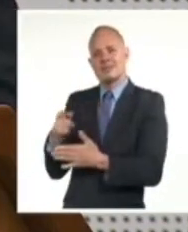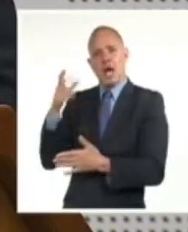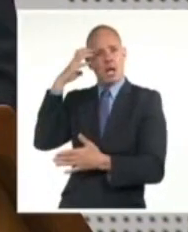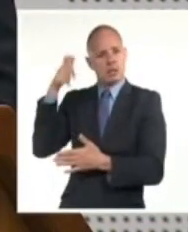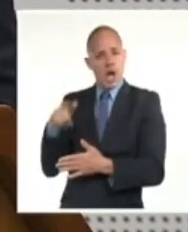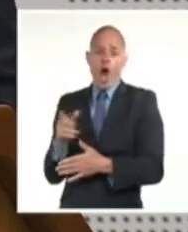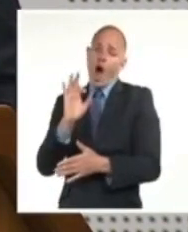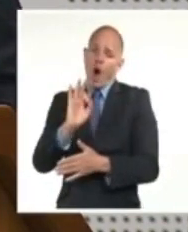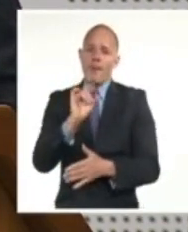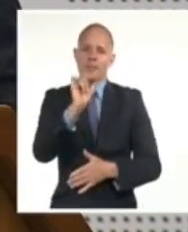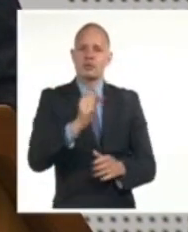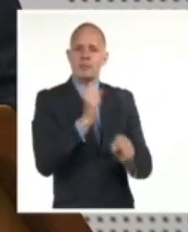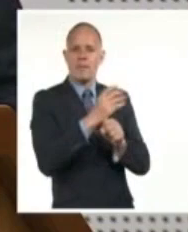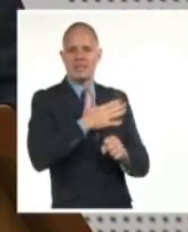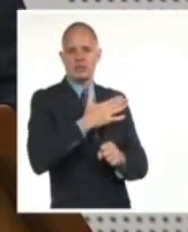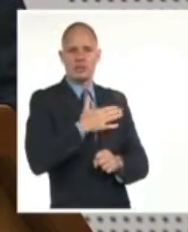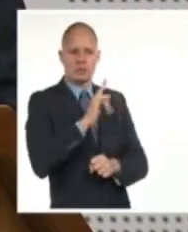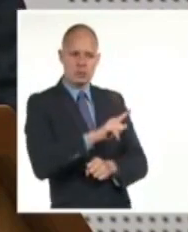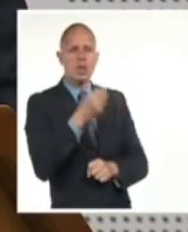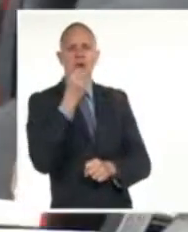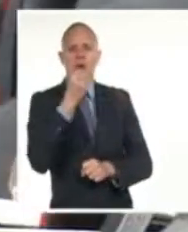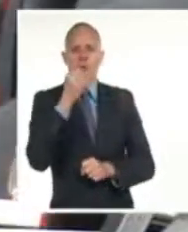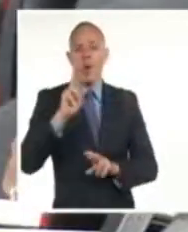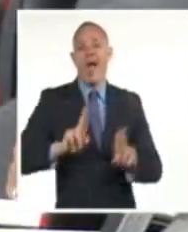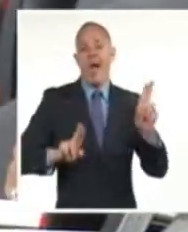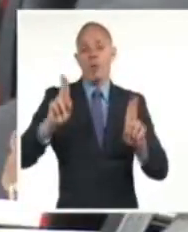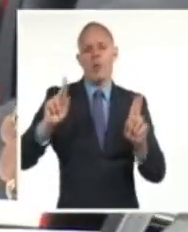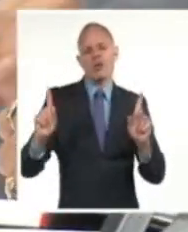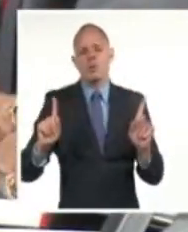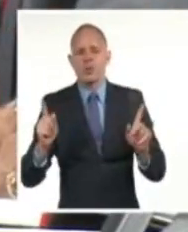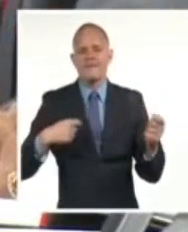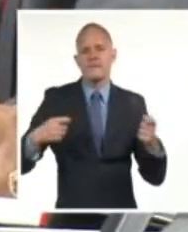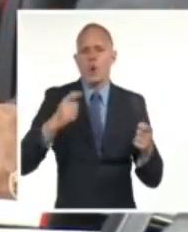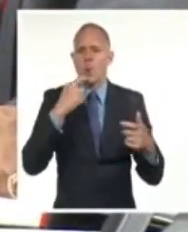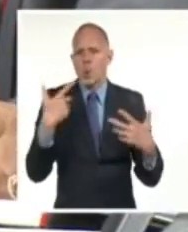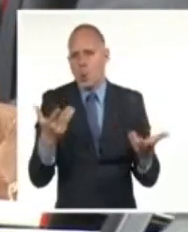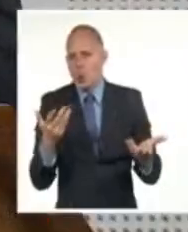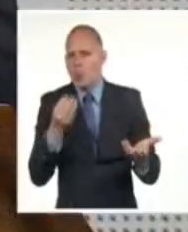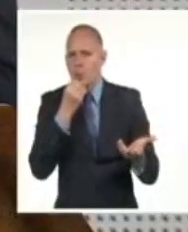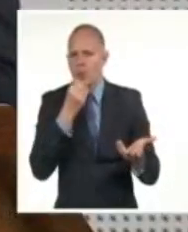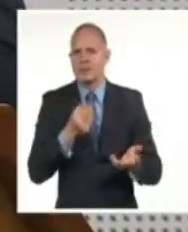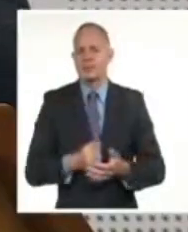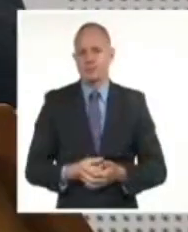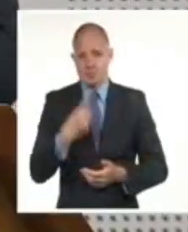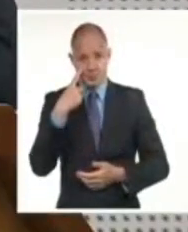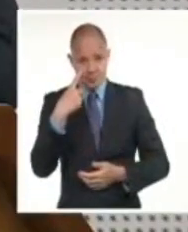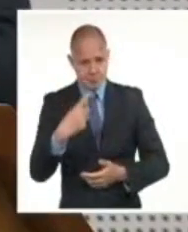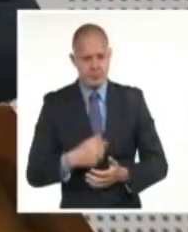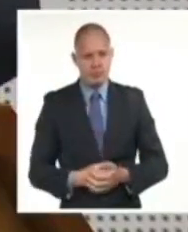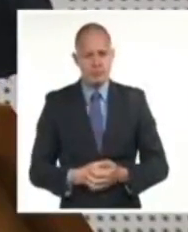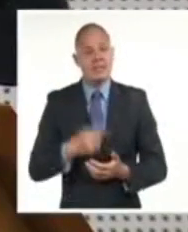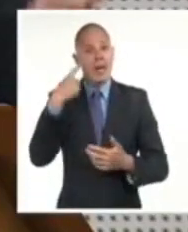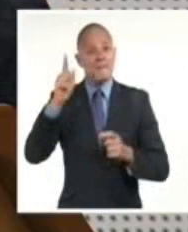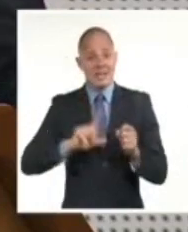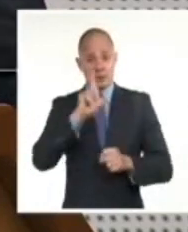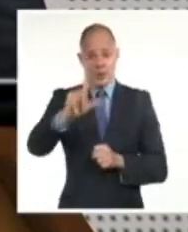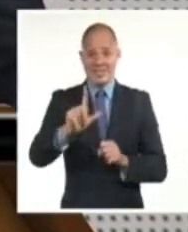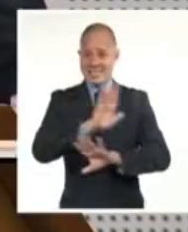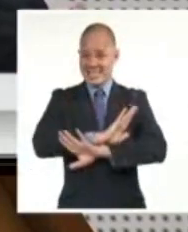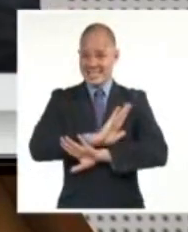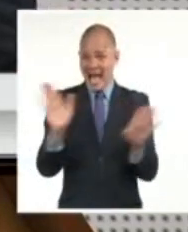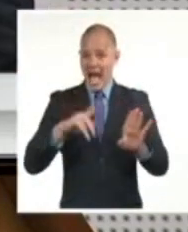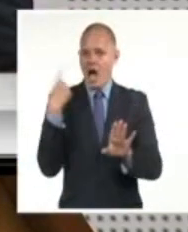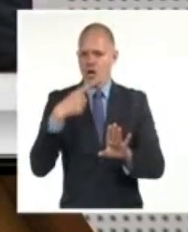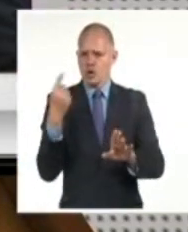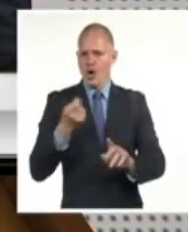ellos a niveles de producción y precio para su comercialización en pesos cubanos. No significa que el lunes vamos a publicar una